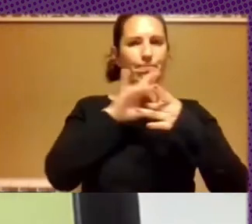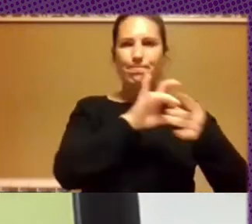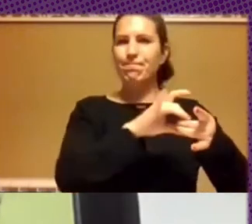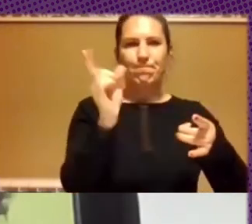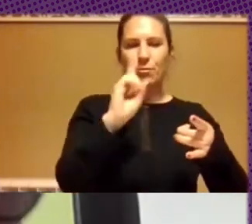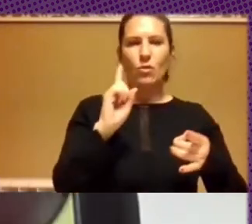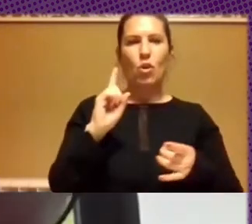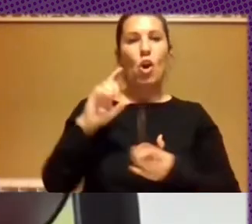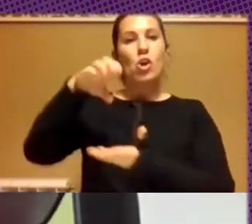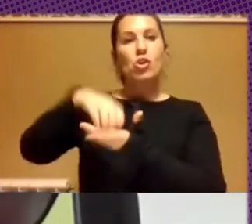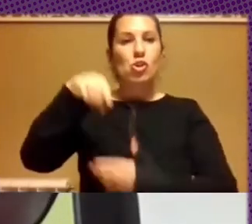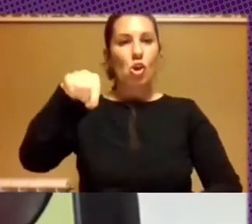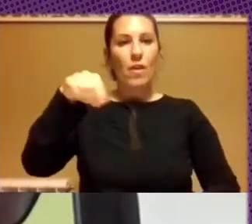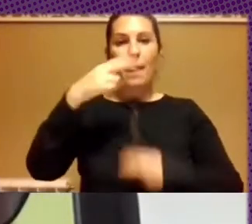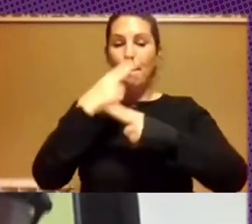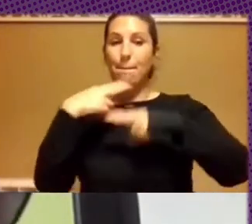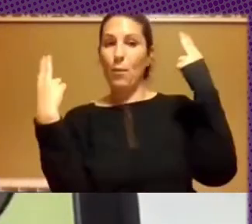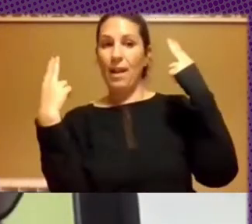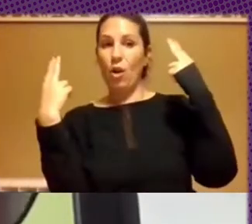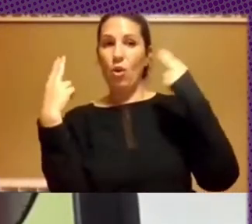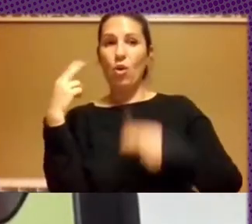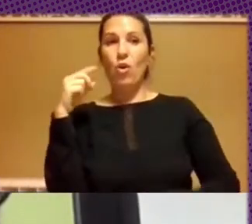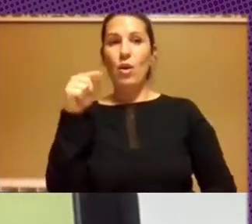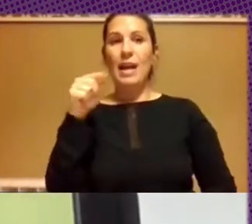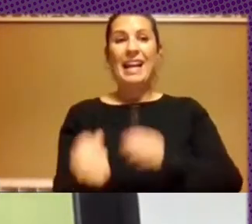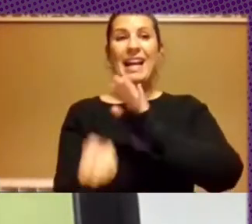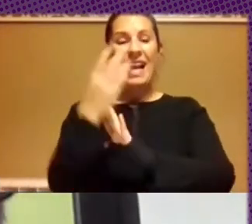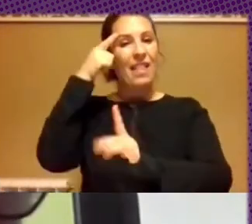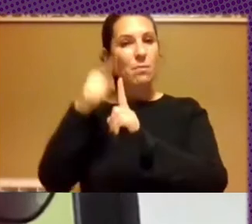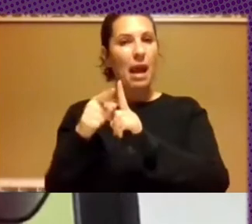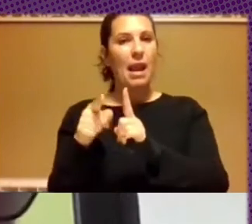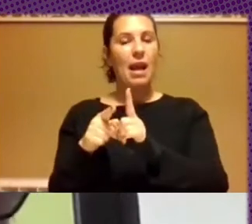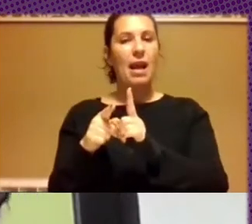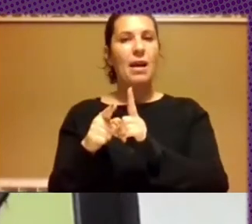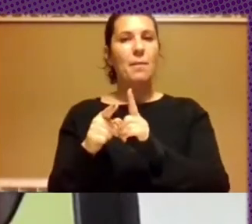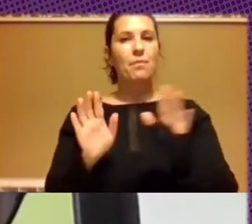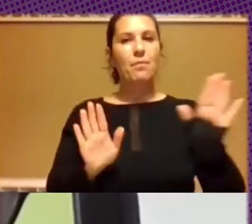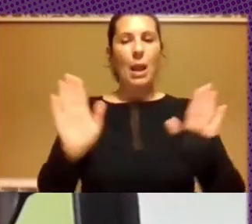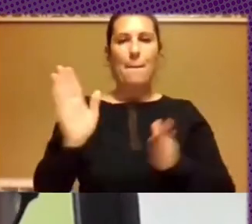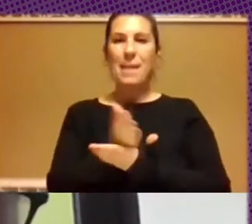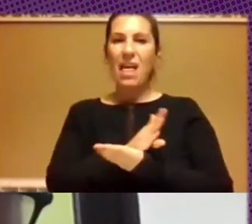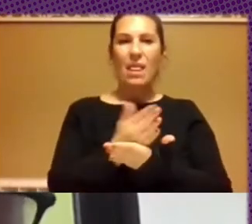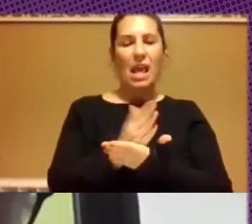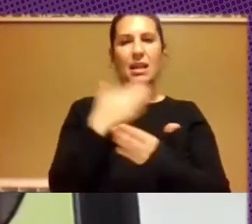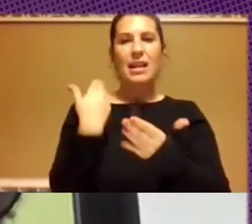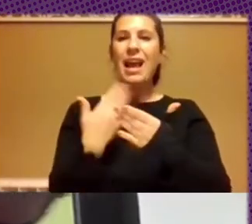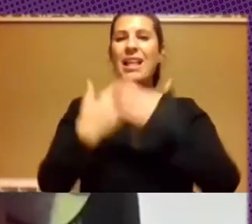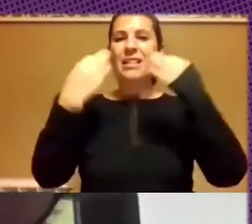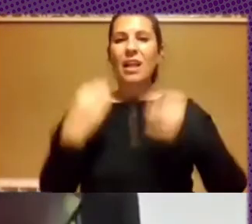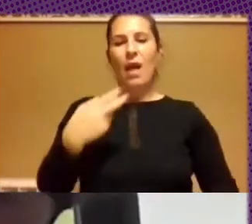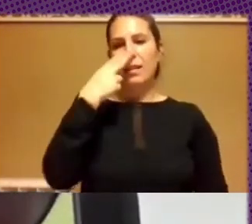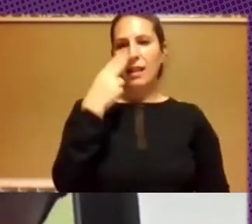instancias de lo público creadas para mediar y para garantizar intereses,